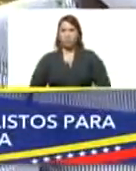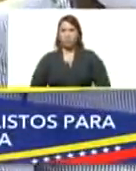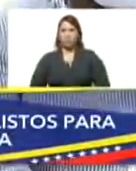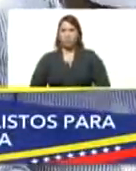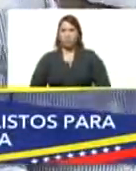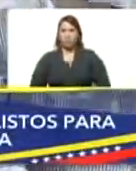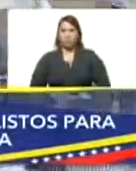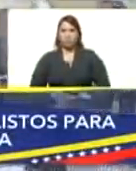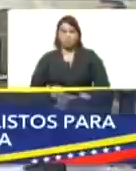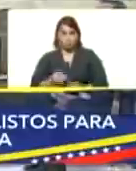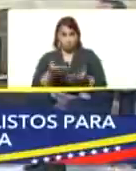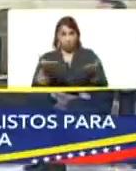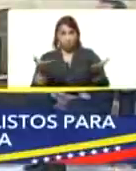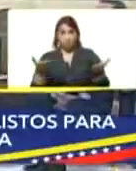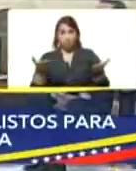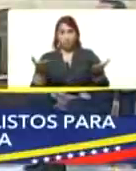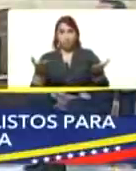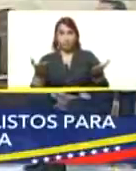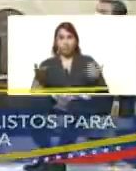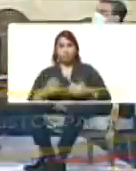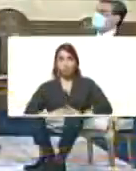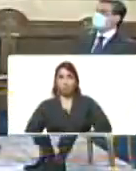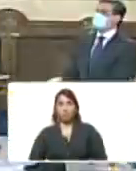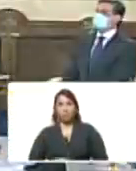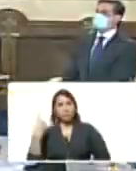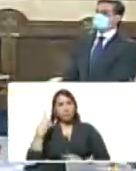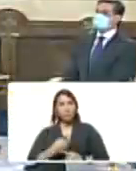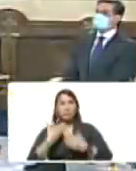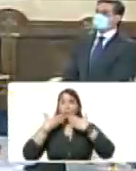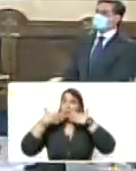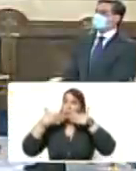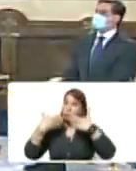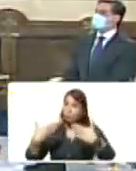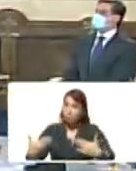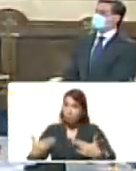Por eso. Por eso hay que darle las gracias.